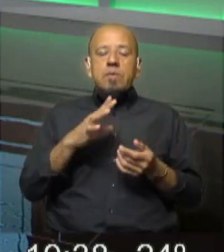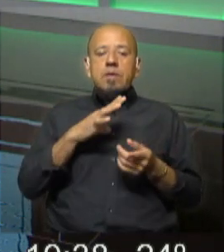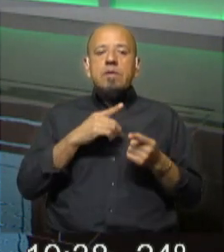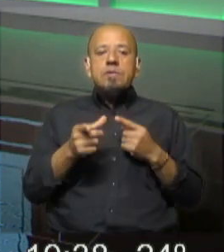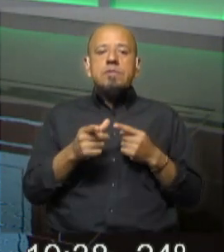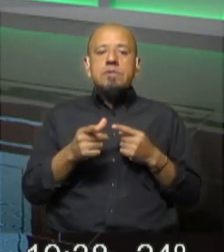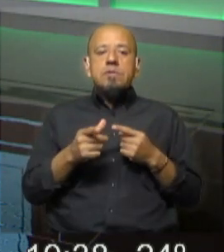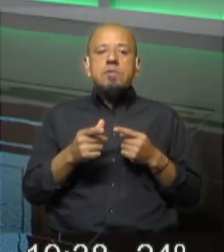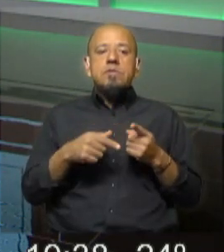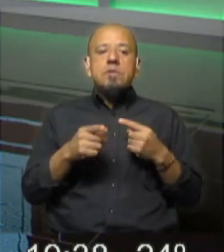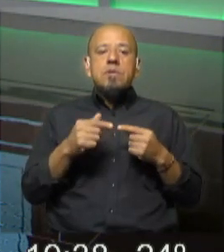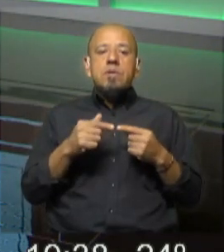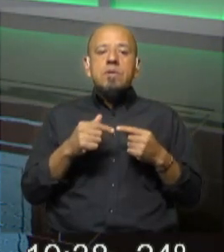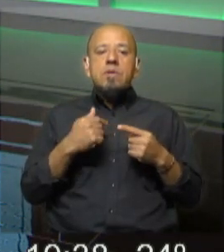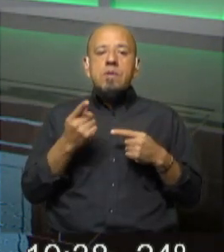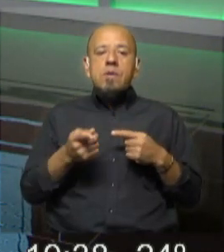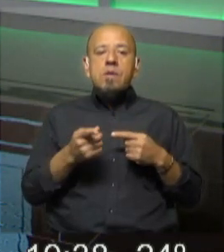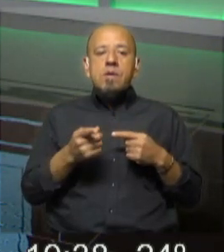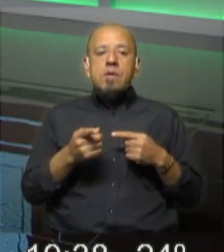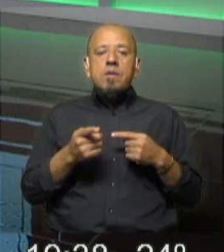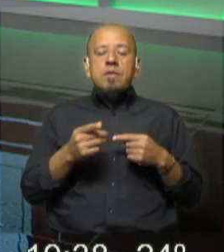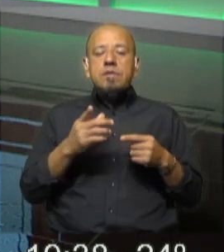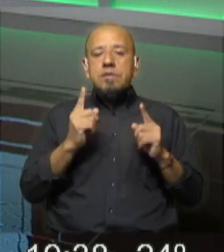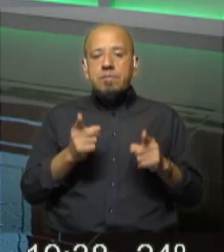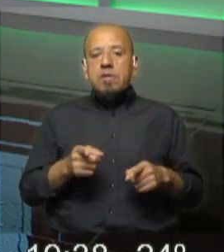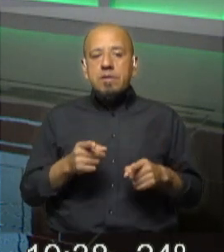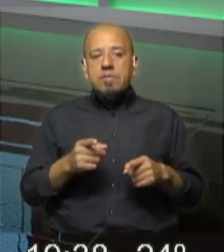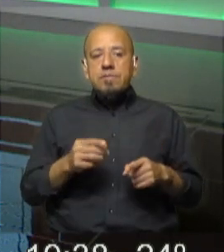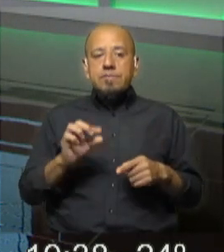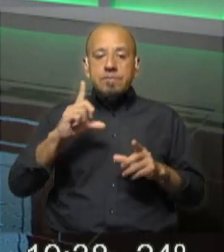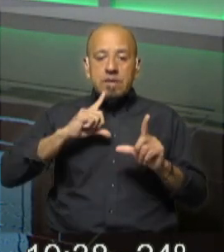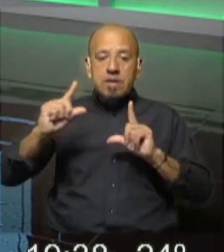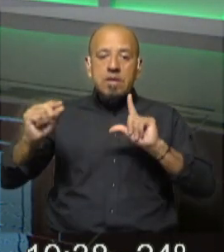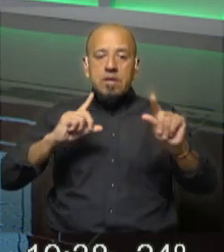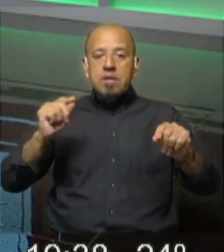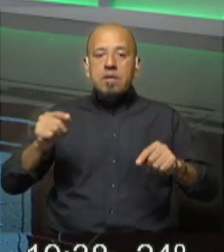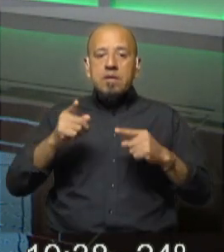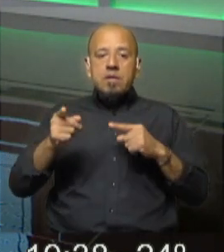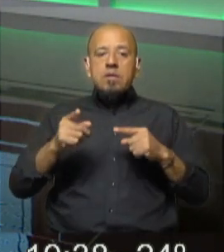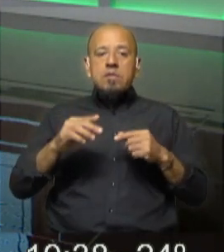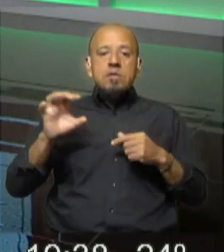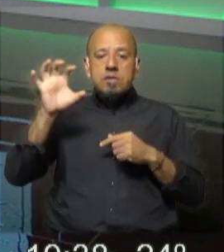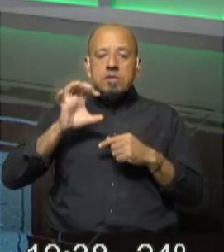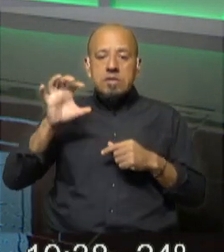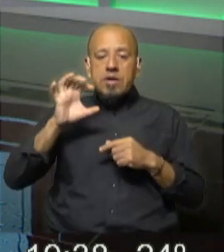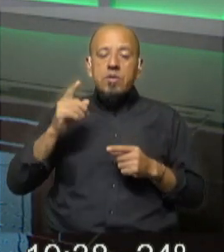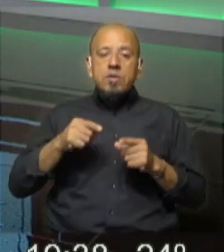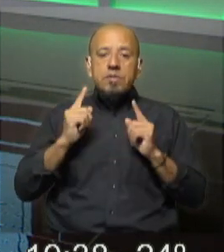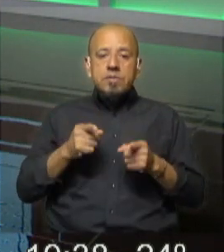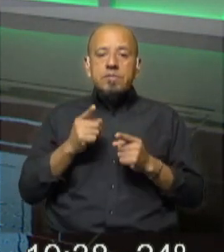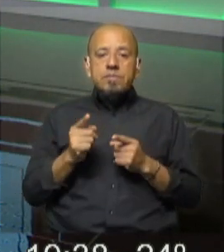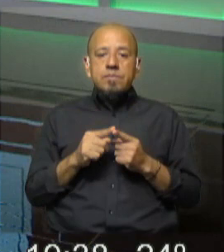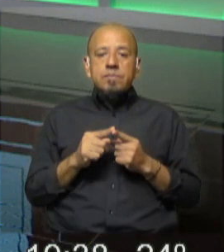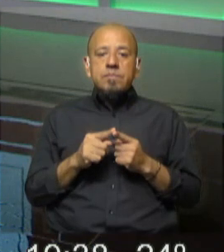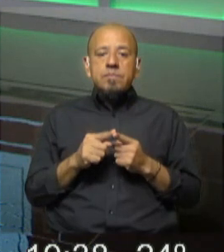menos homicidios y la zona de la periferia es también donde hay tasas altas de homicidios de la zona del cerro también así al oeste de la